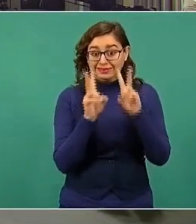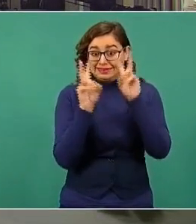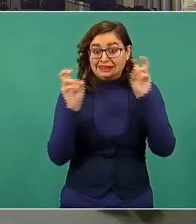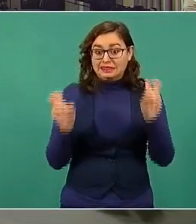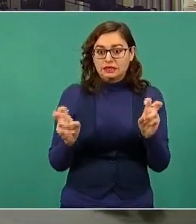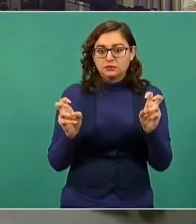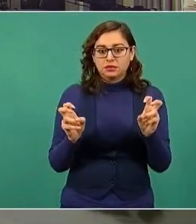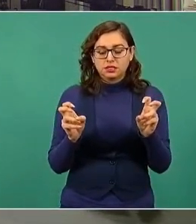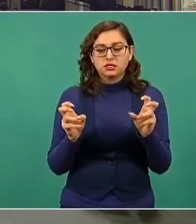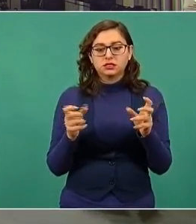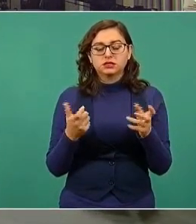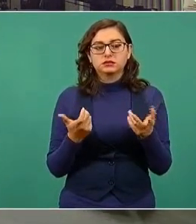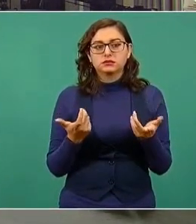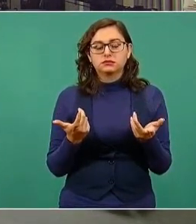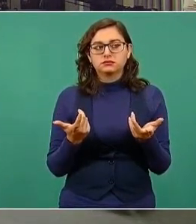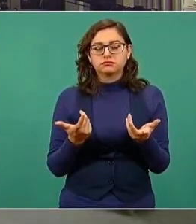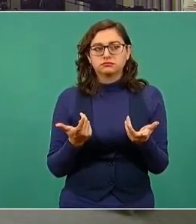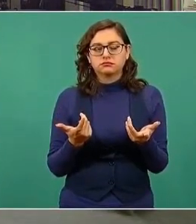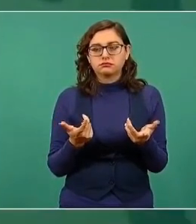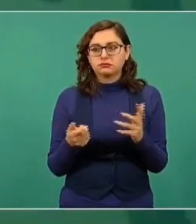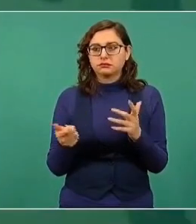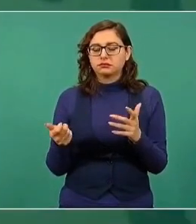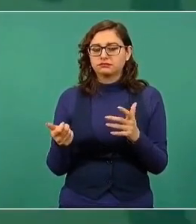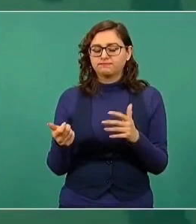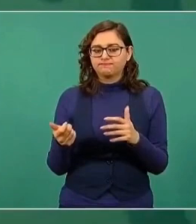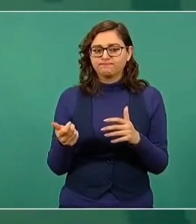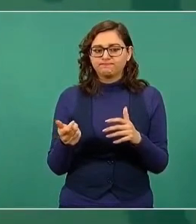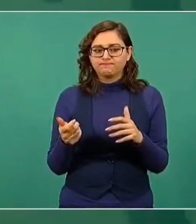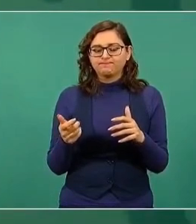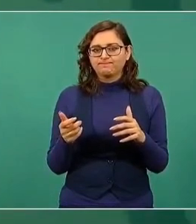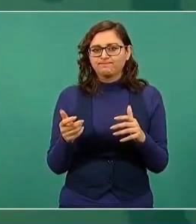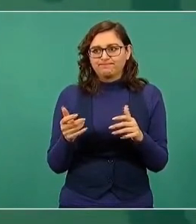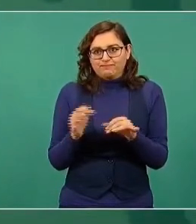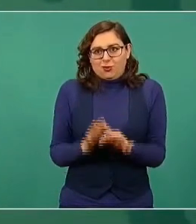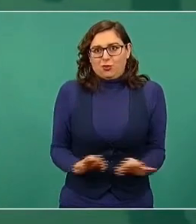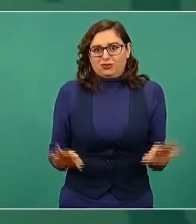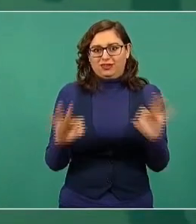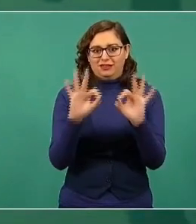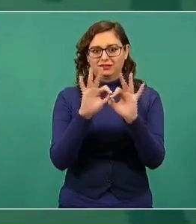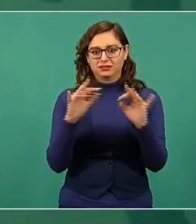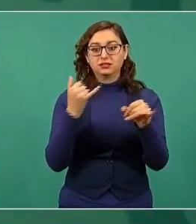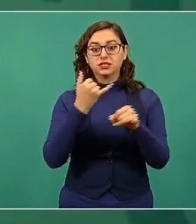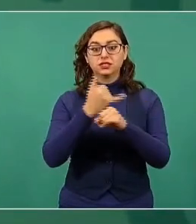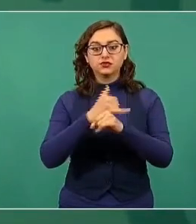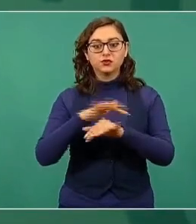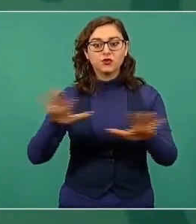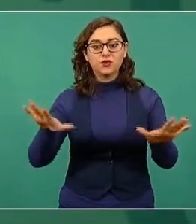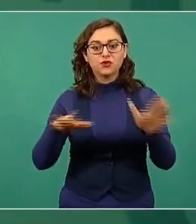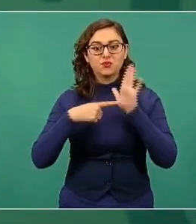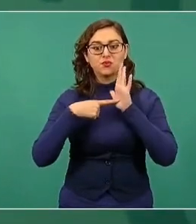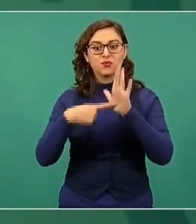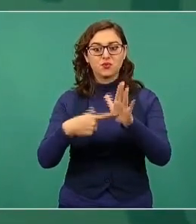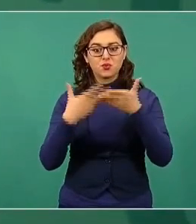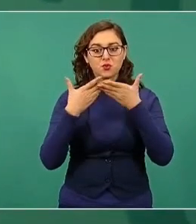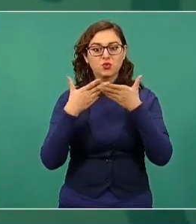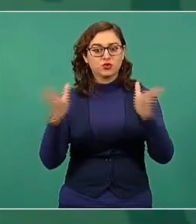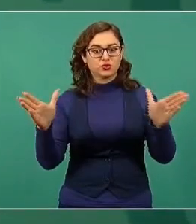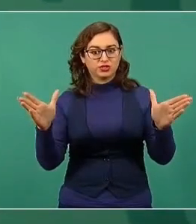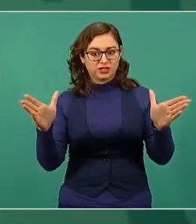conociera sobre el tema, que no quedara en